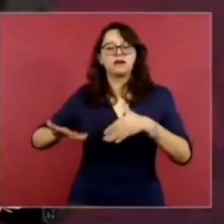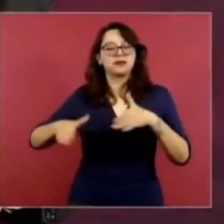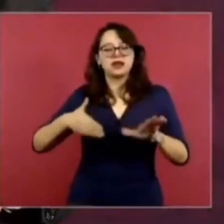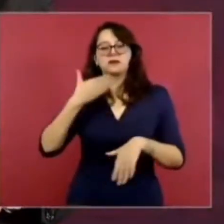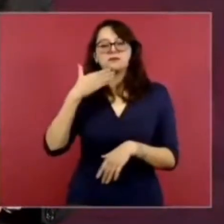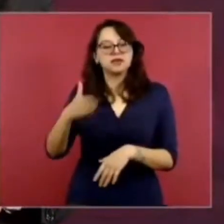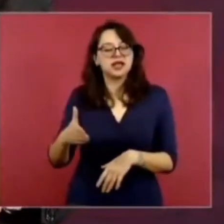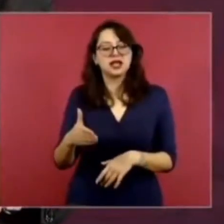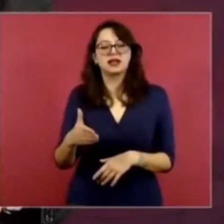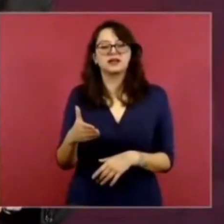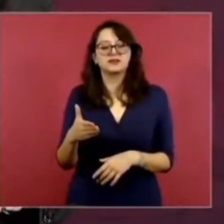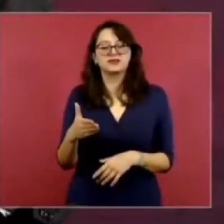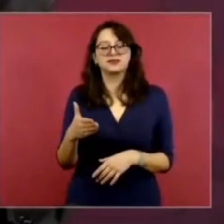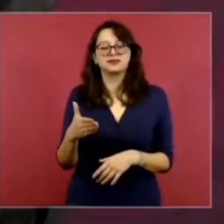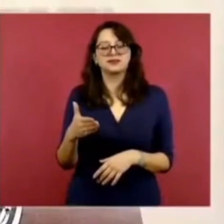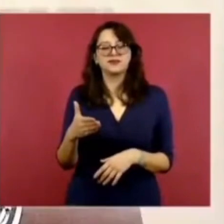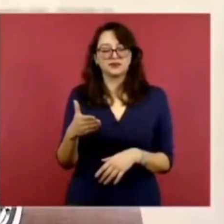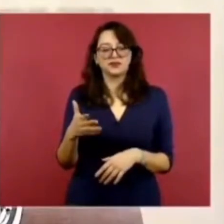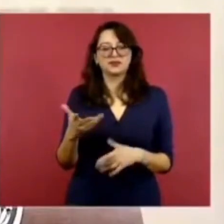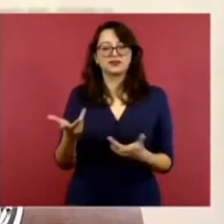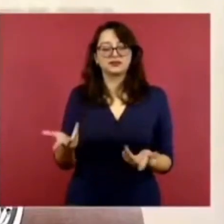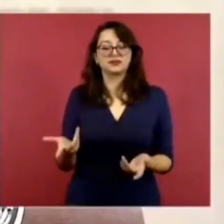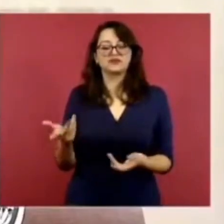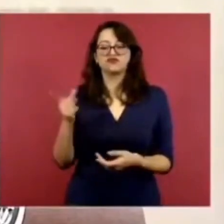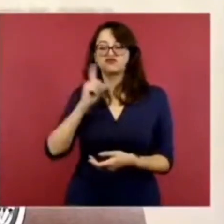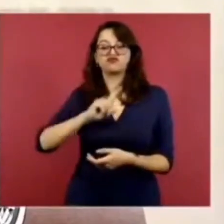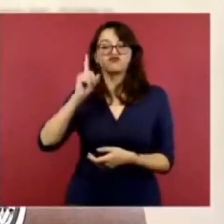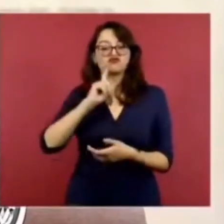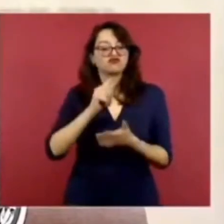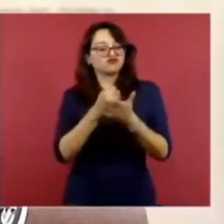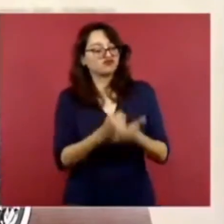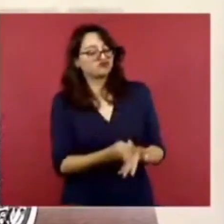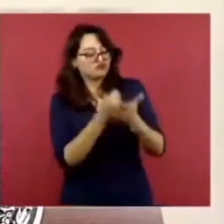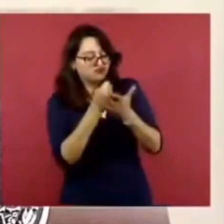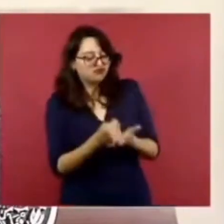la terapeuta me decía que